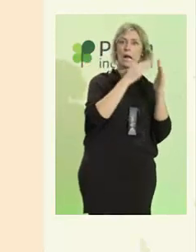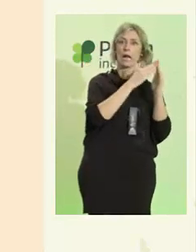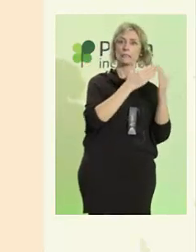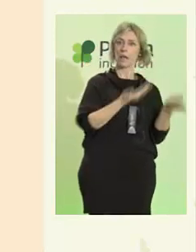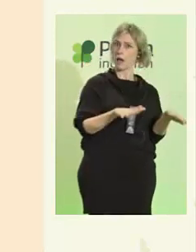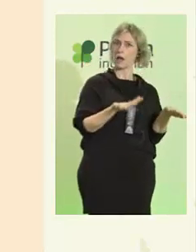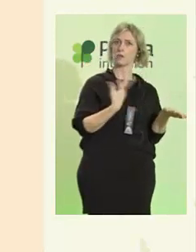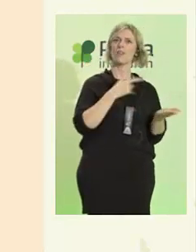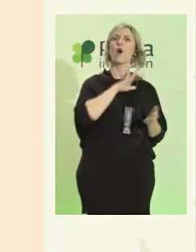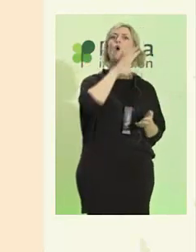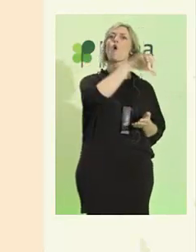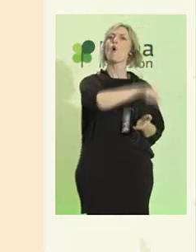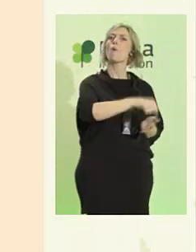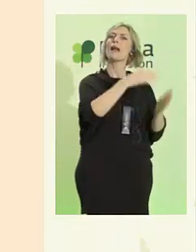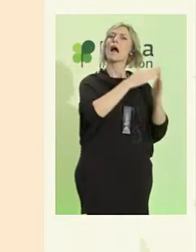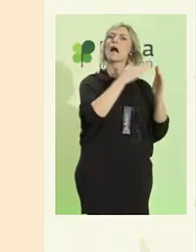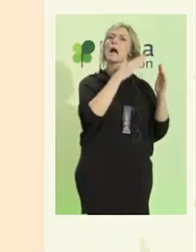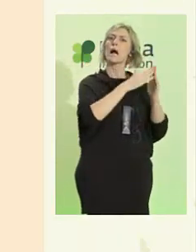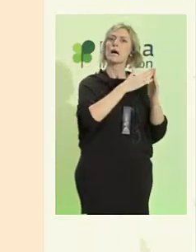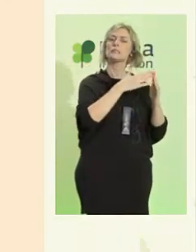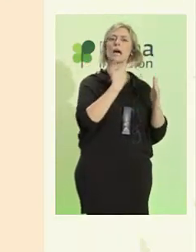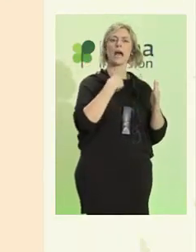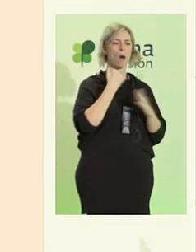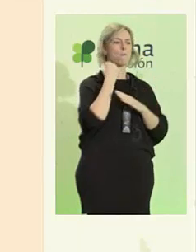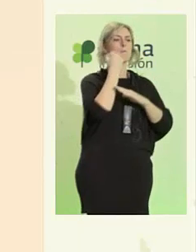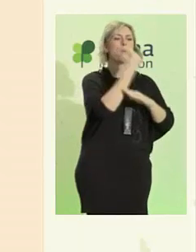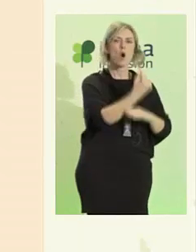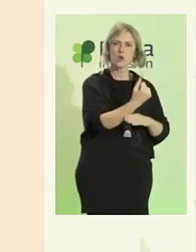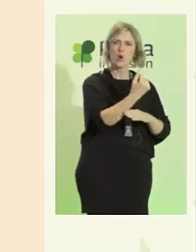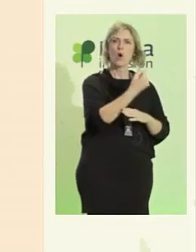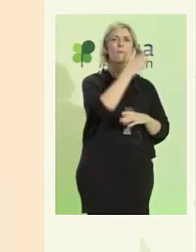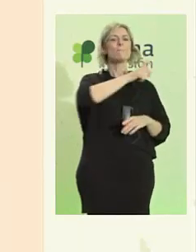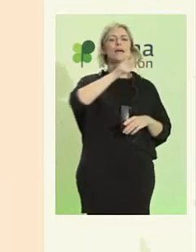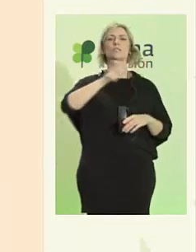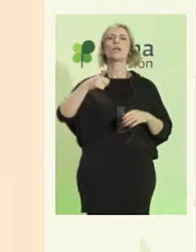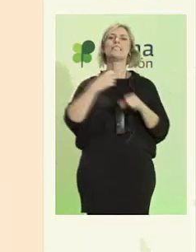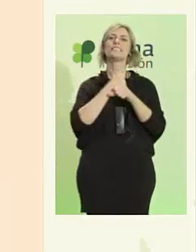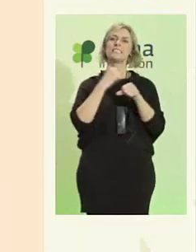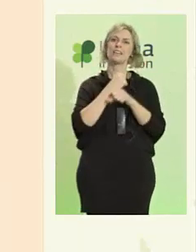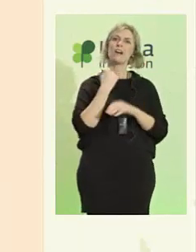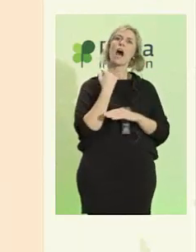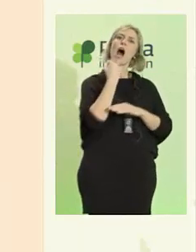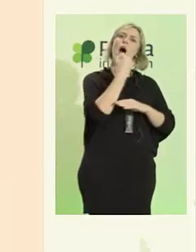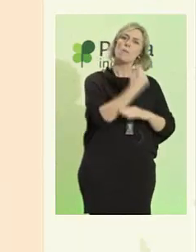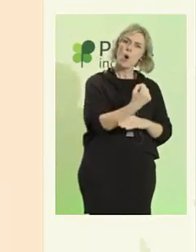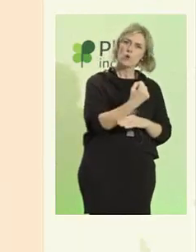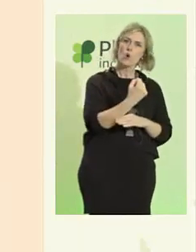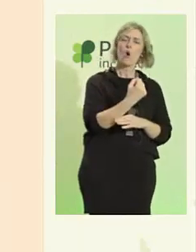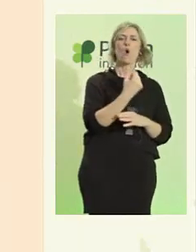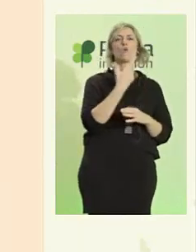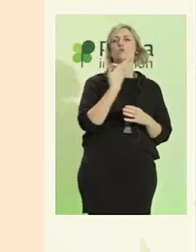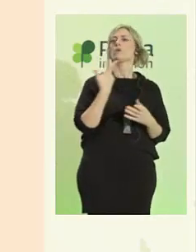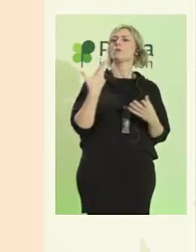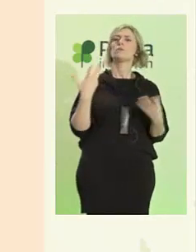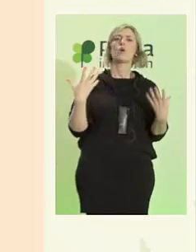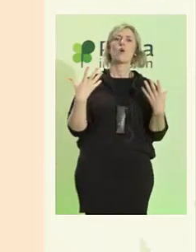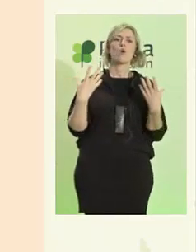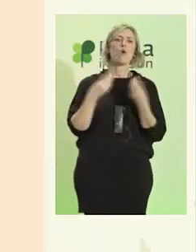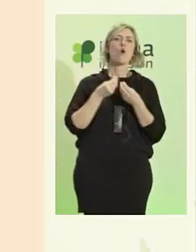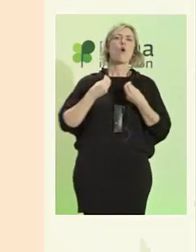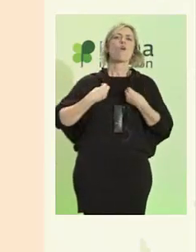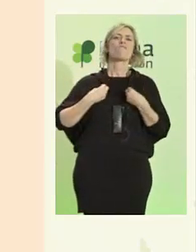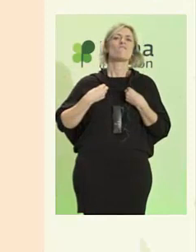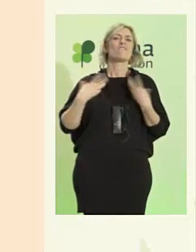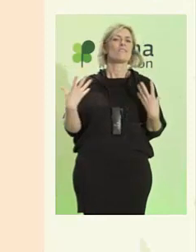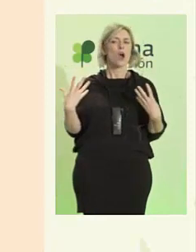apoyo, tenía personal de apoyo, también personal que convivía con él y su vida